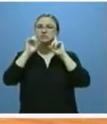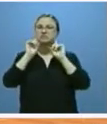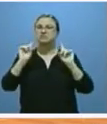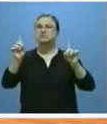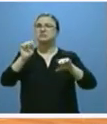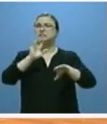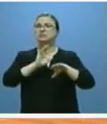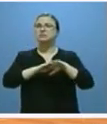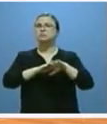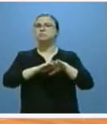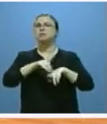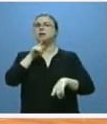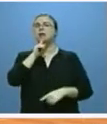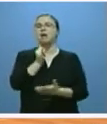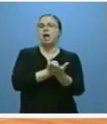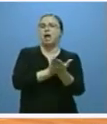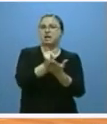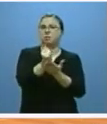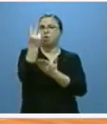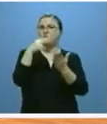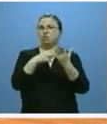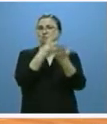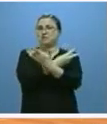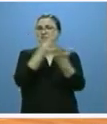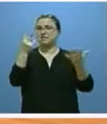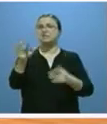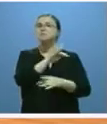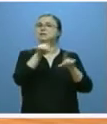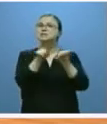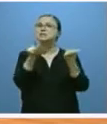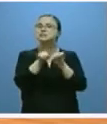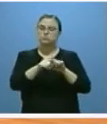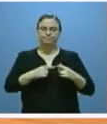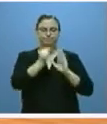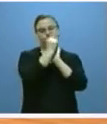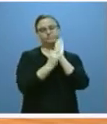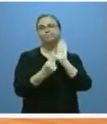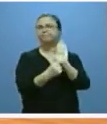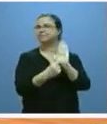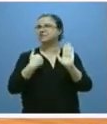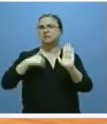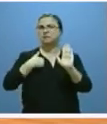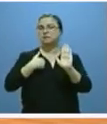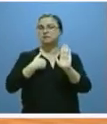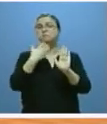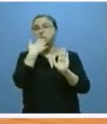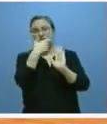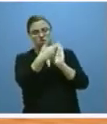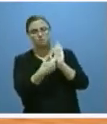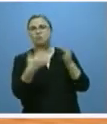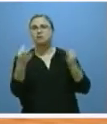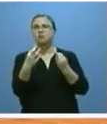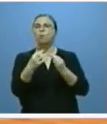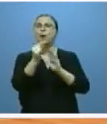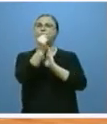campaña agrícola 2017 y dispuesto a la aplicación de un paquete de medidas. Entre ellas hablamos de